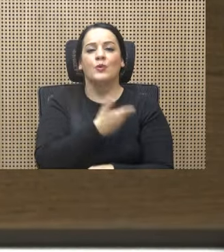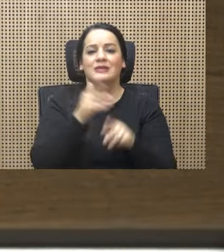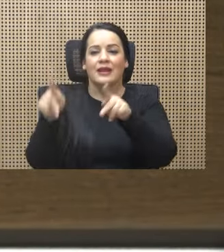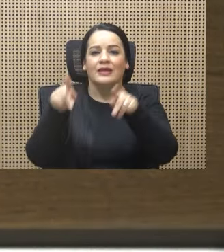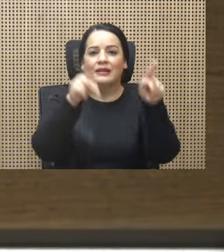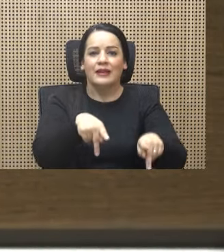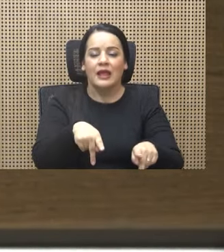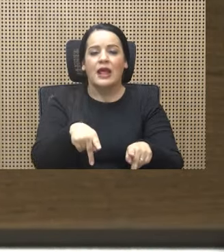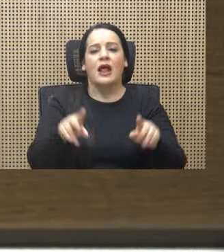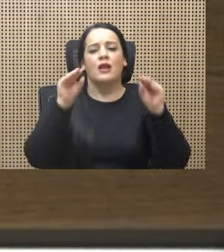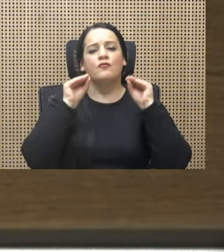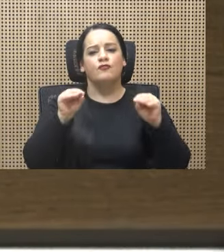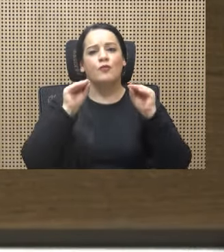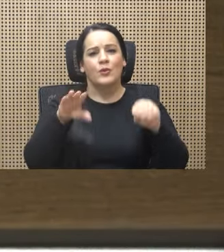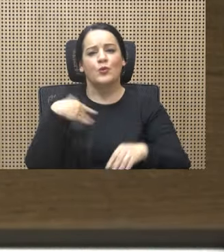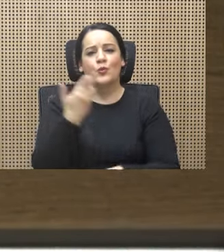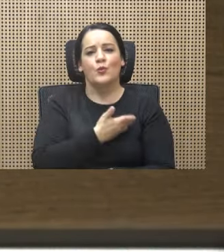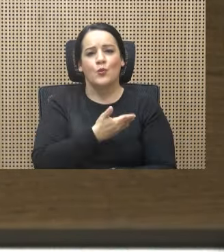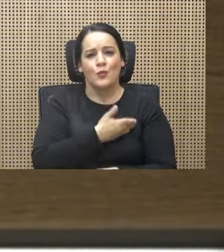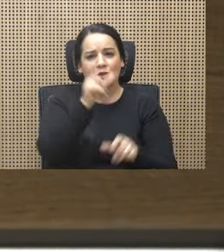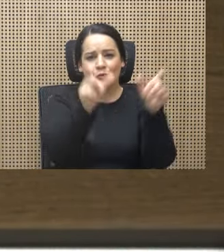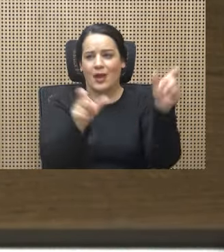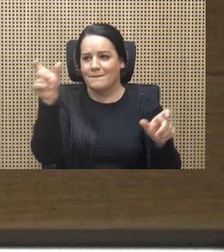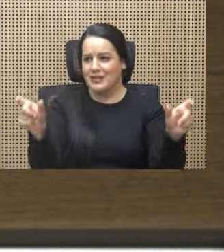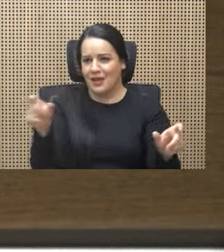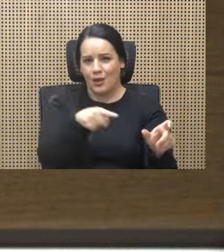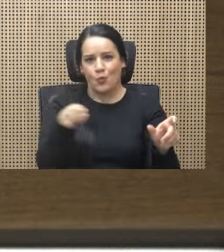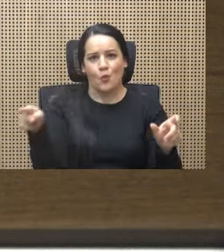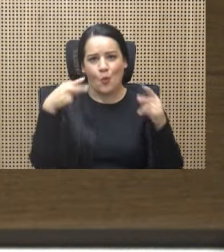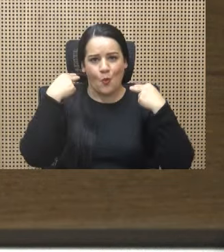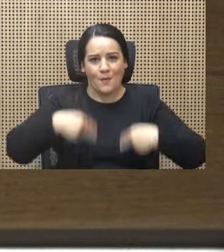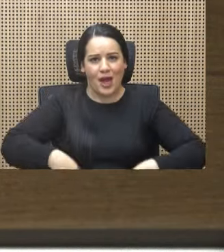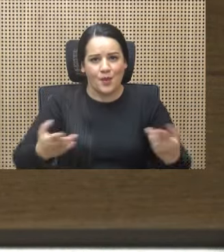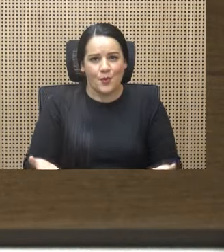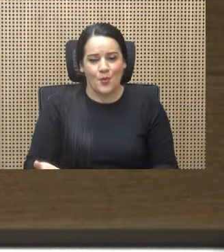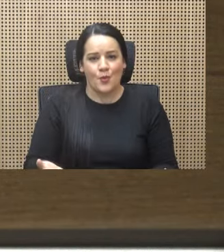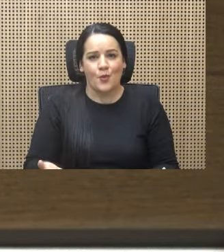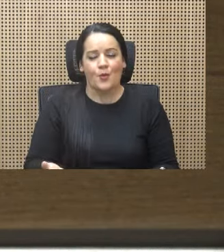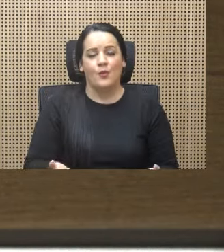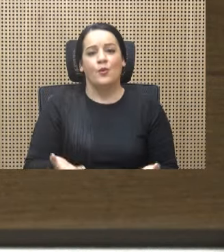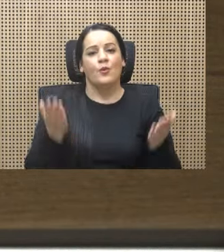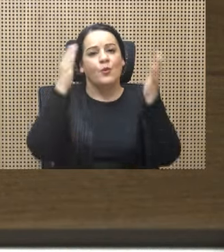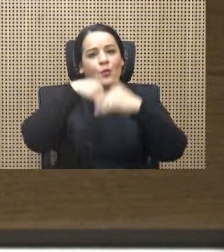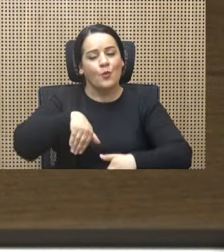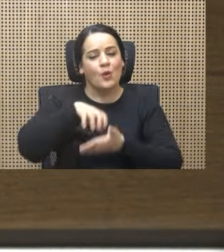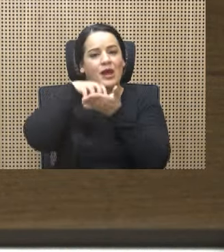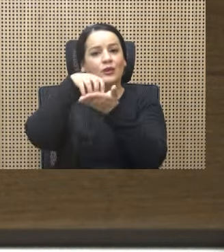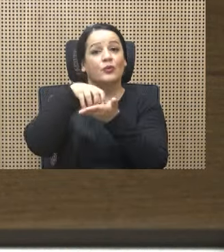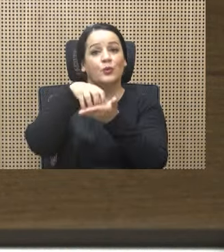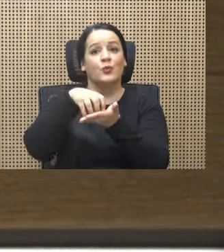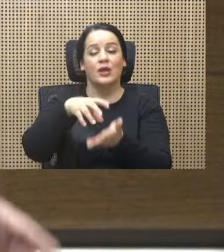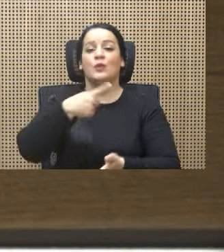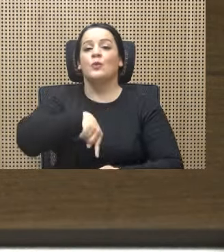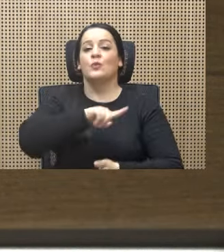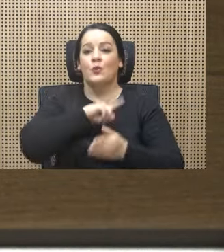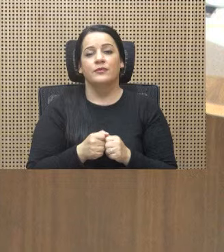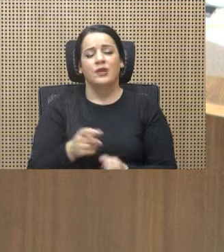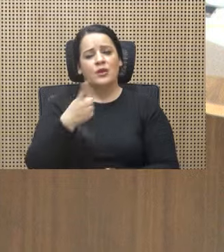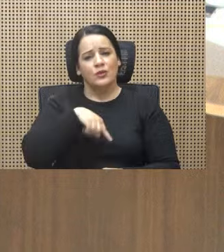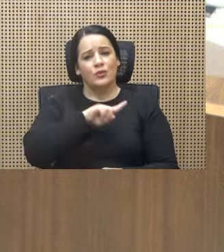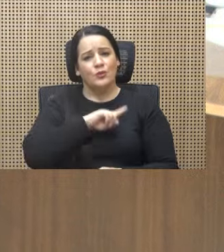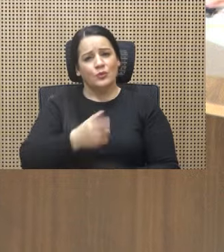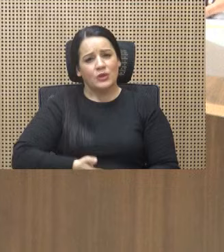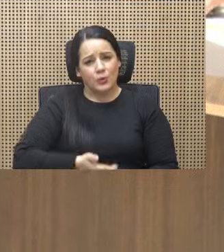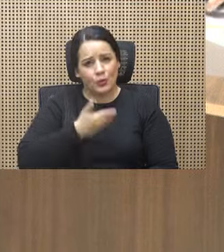Rodrigo Chávez Robles, para construir ventanas de esperanza para que la barca en que todos navegamos pueda salir avante.